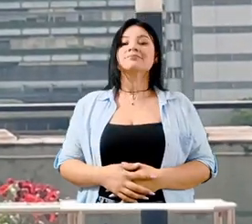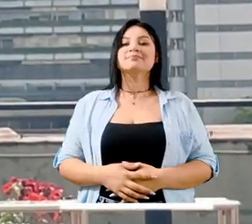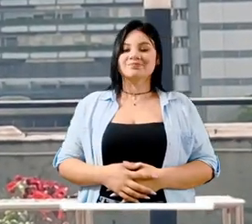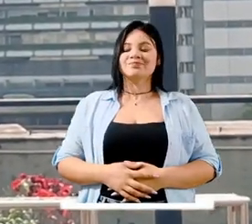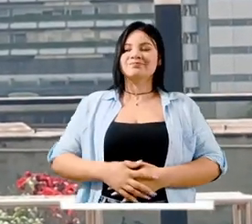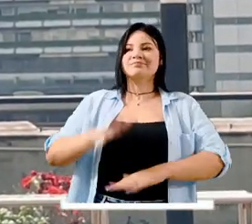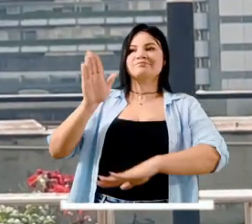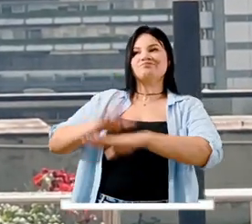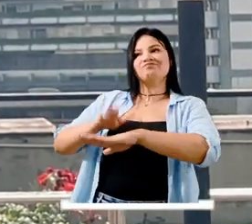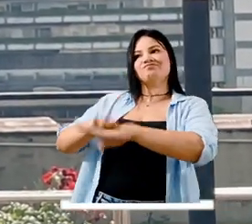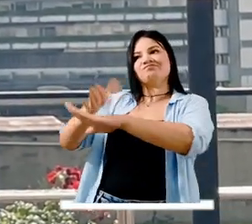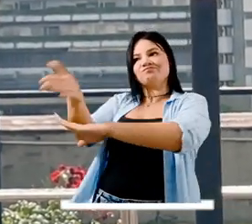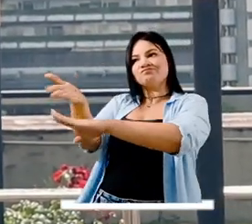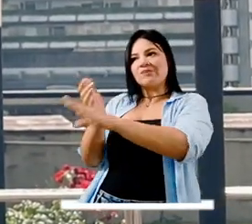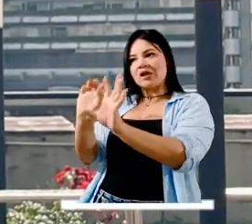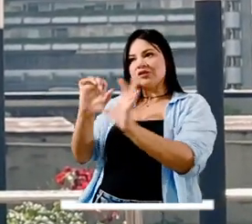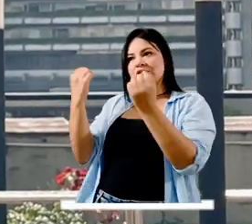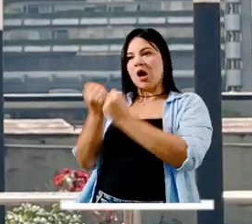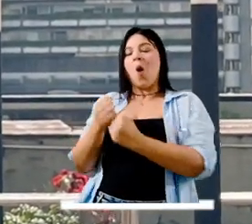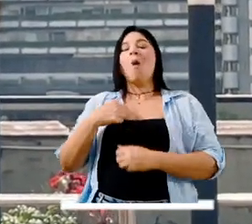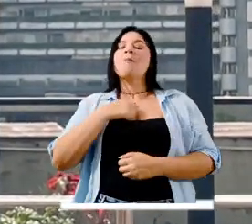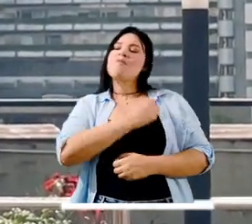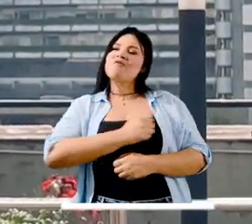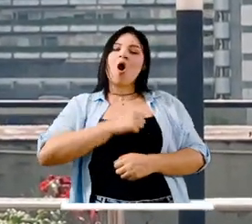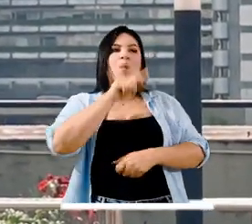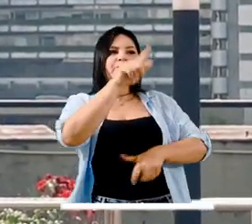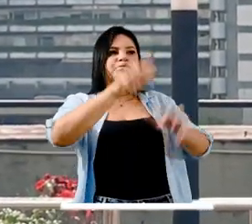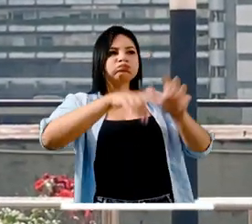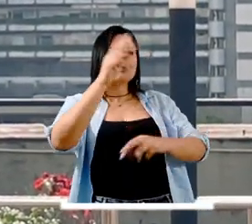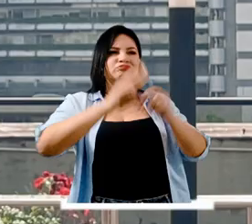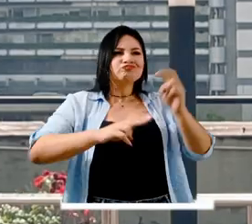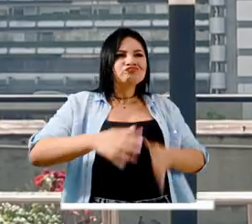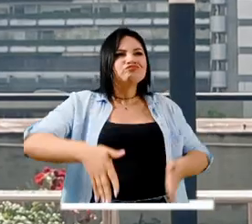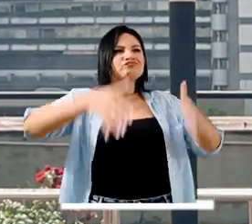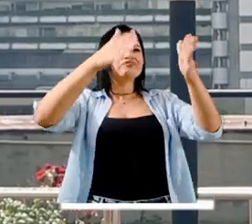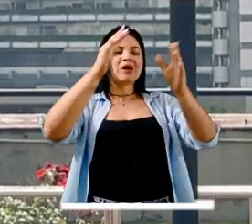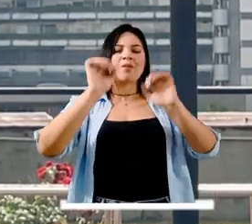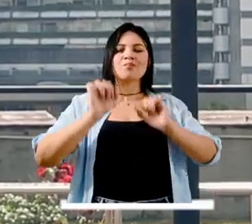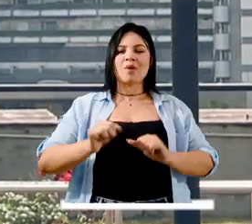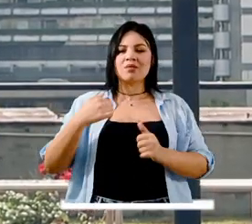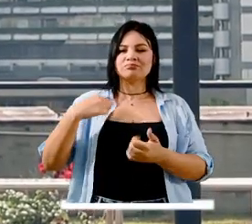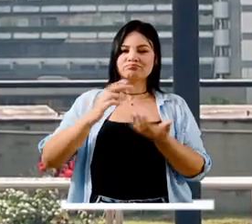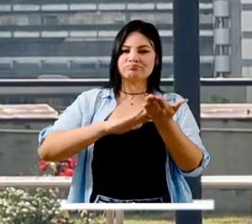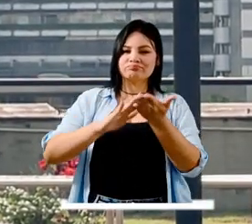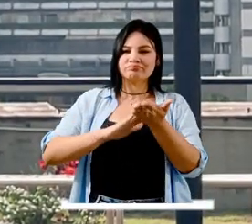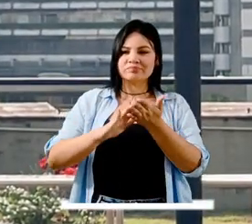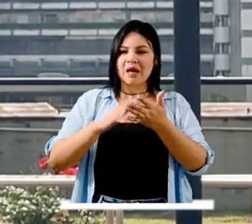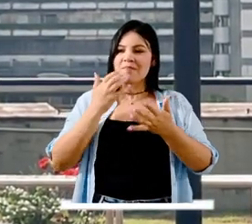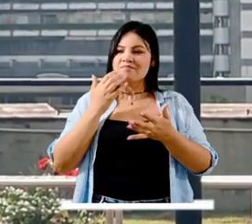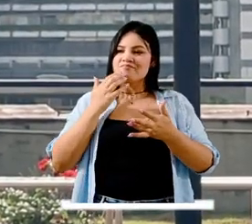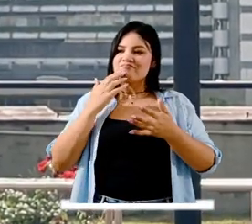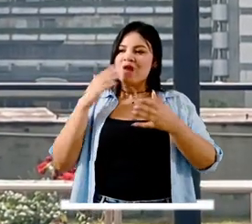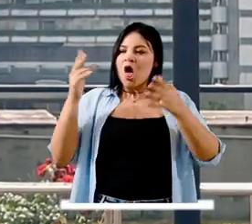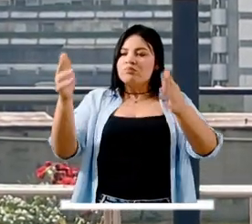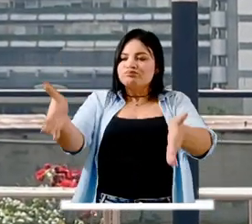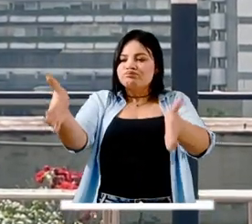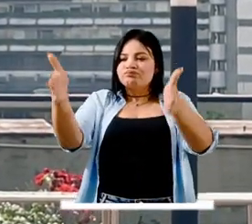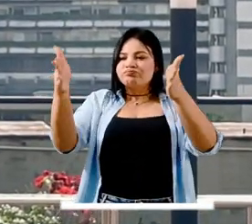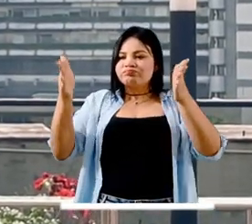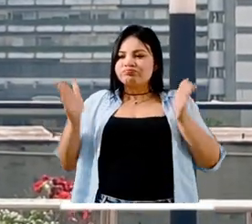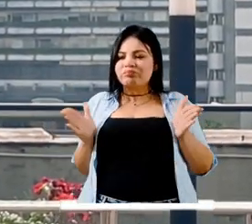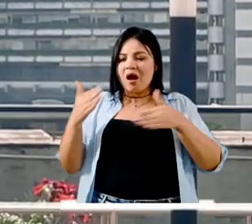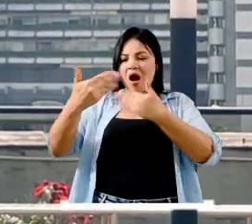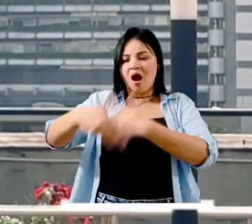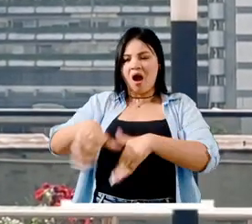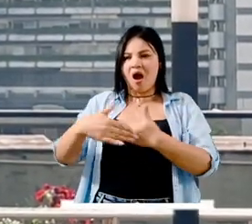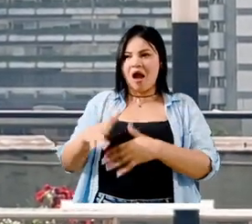hecho desde el Consejo para que la Secretaría de Infraestructura Física pueda mejorar los temas de malla vial que hay en la ruralidad y